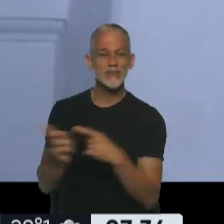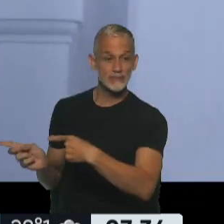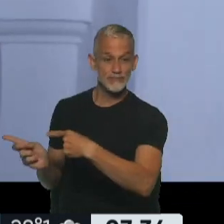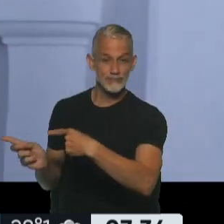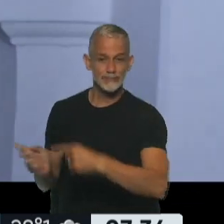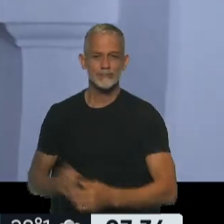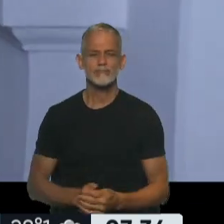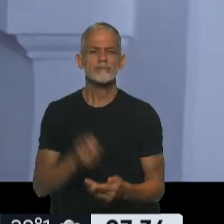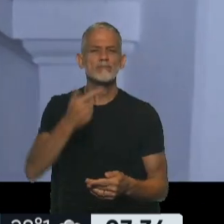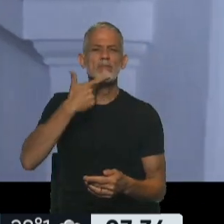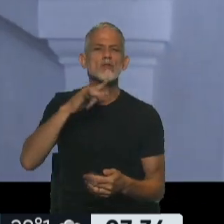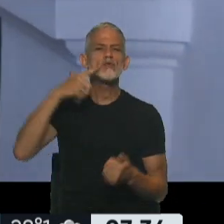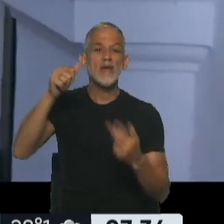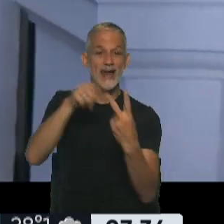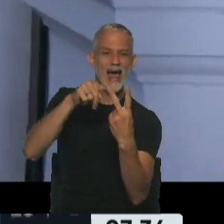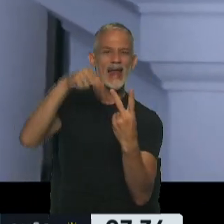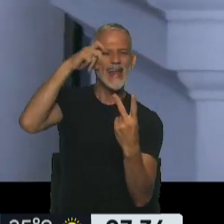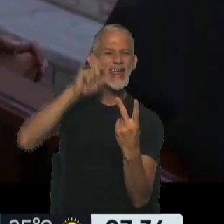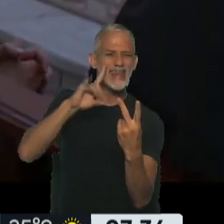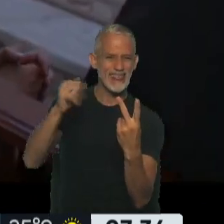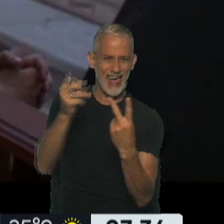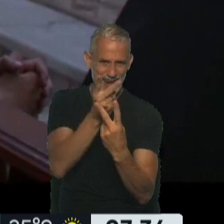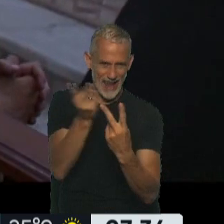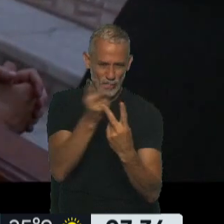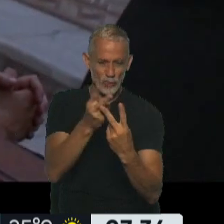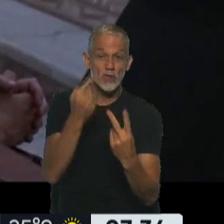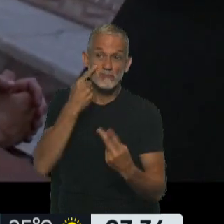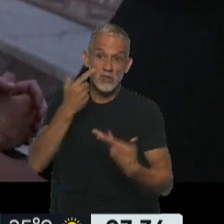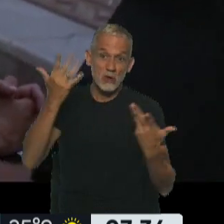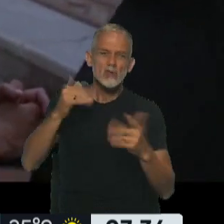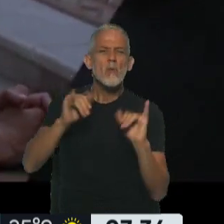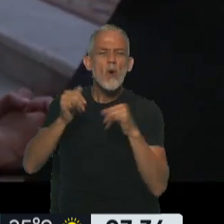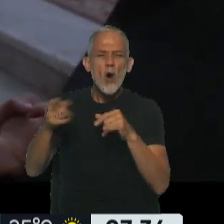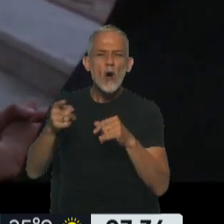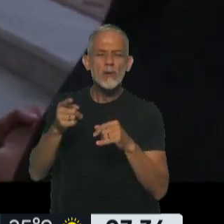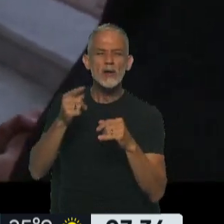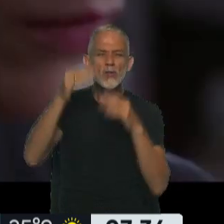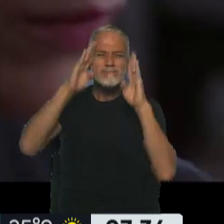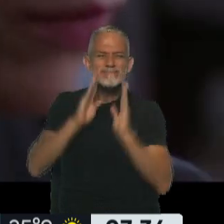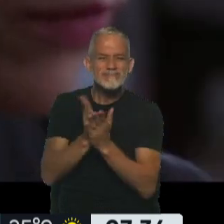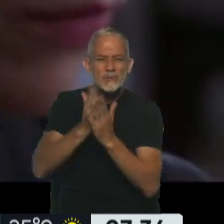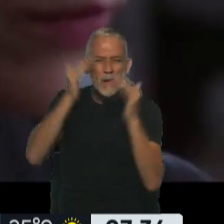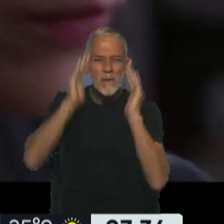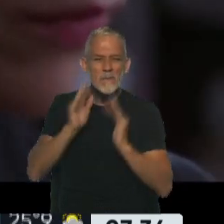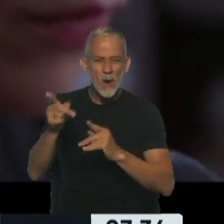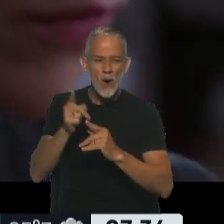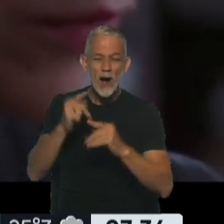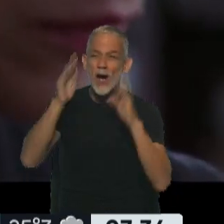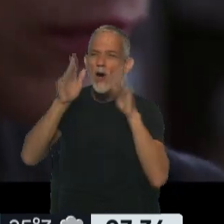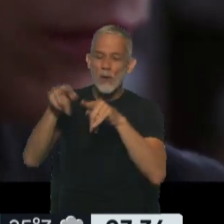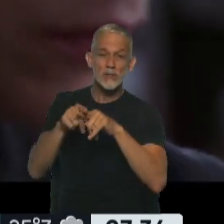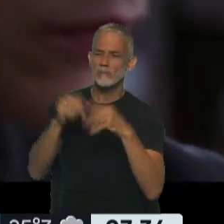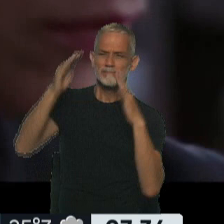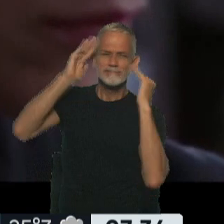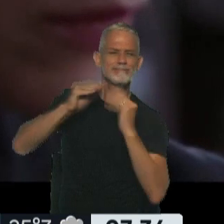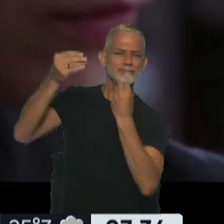Confío. Susana y Nélida son las protagonistas de este documental. Se conocieron muy jóvenes, siendo novicias en un convento. Tiempo después dejaron los